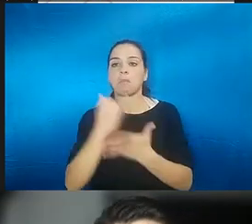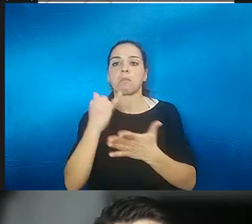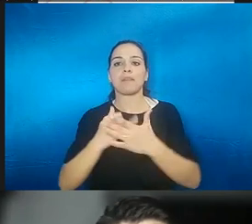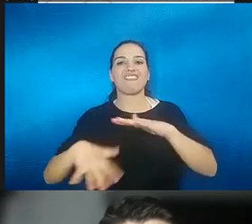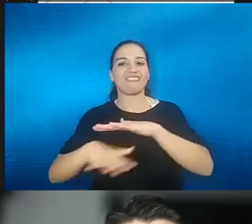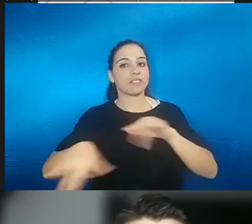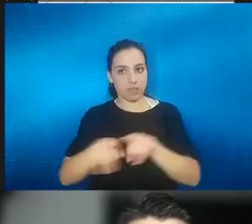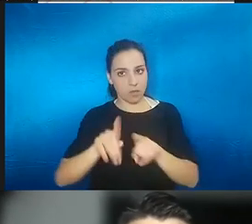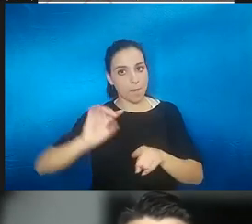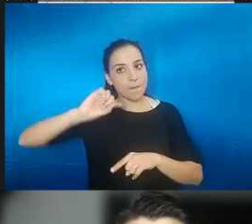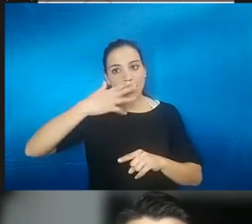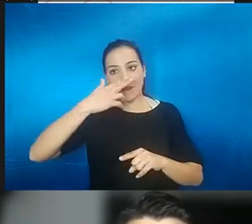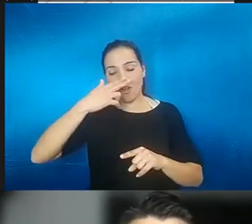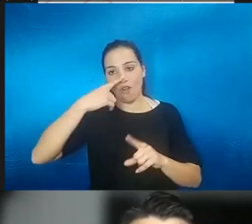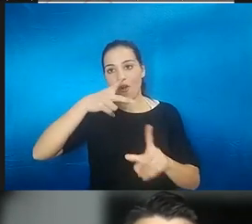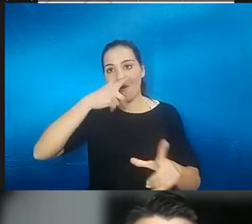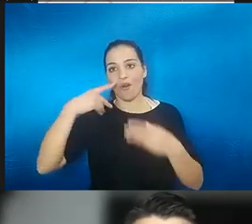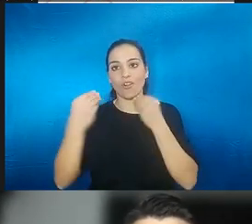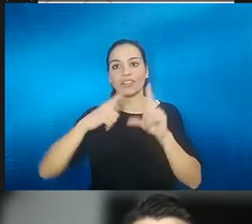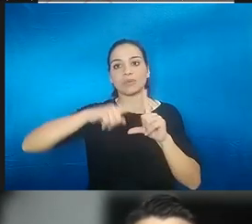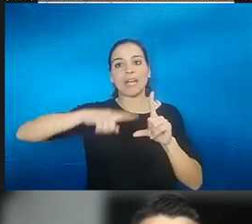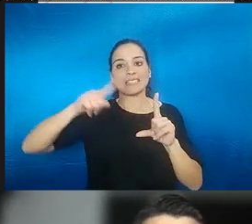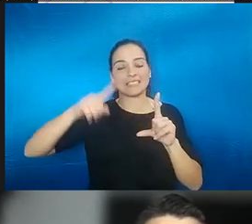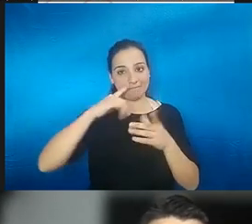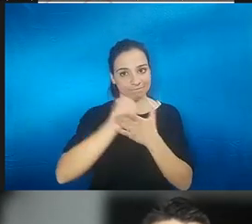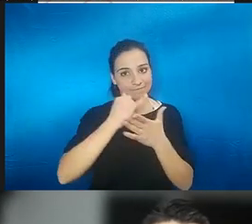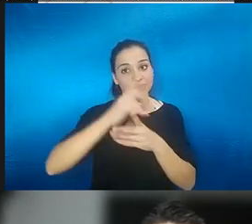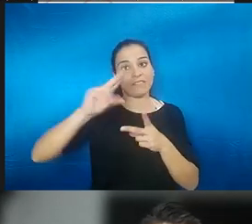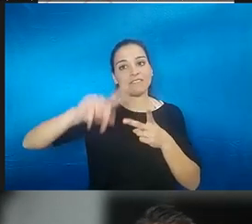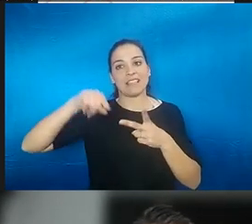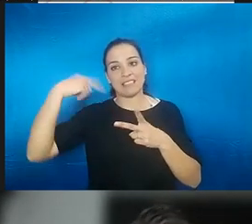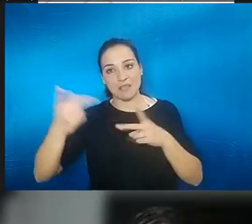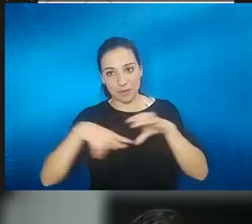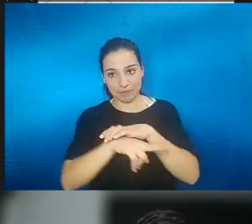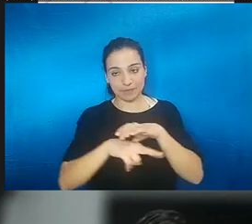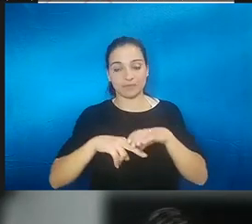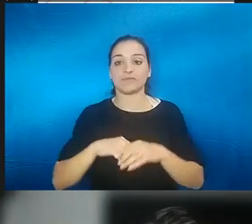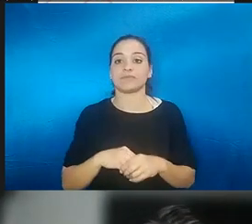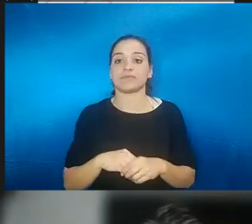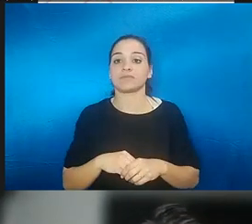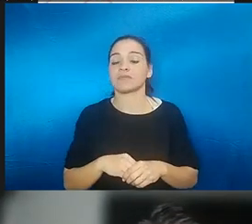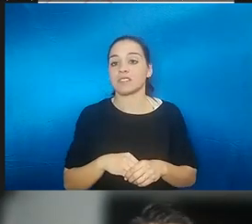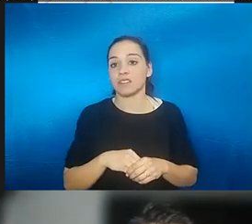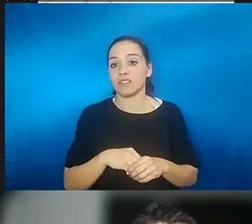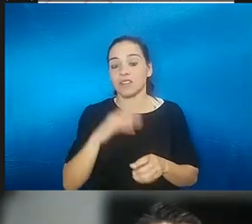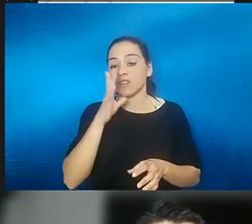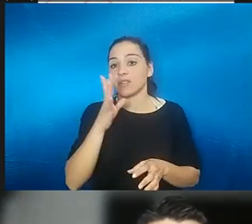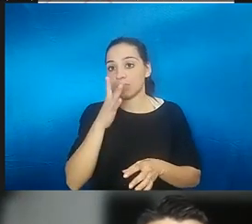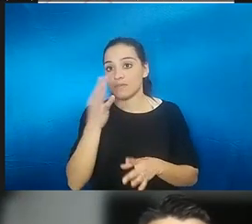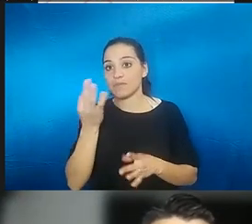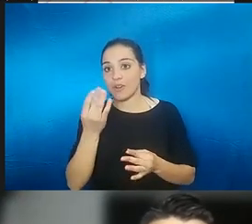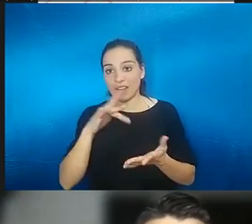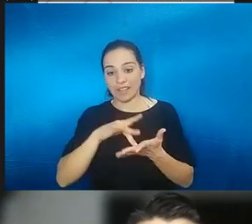porque entonces a la resonancia magnética de difusión hay que añadirle un informe